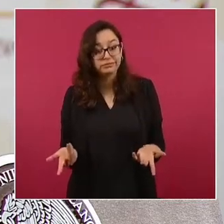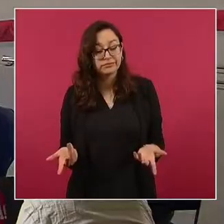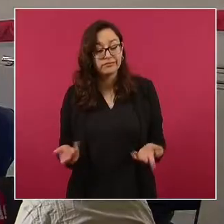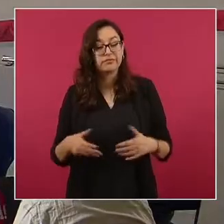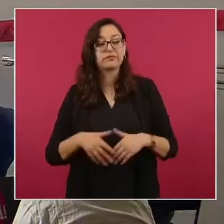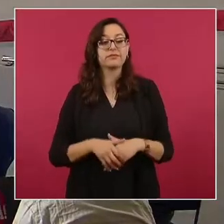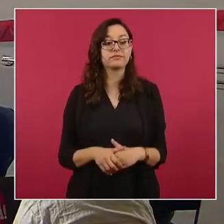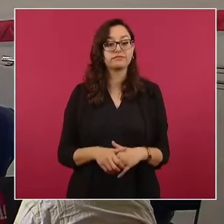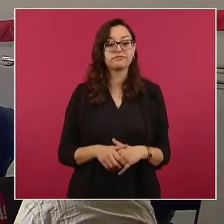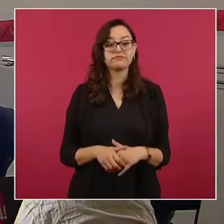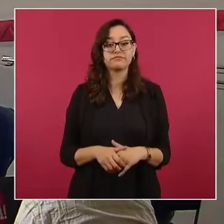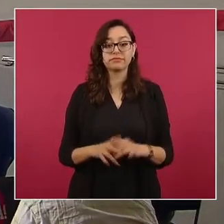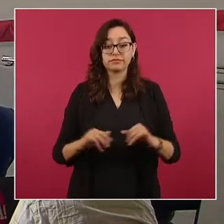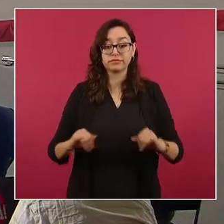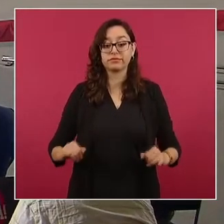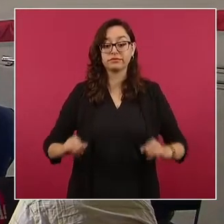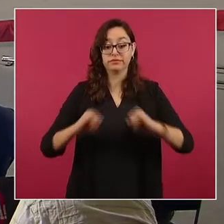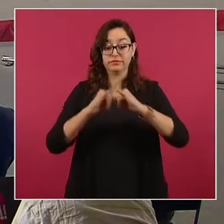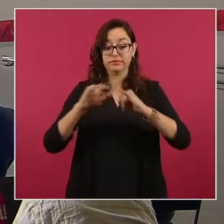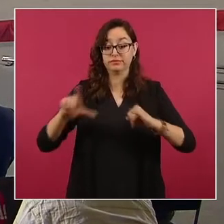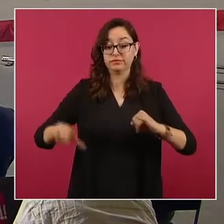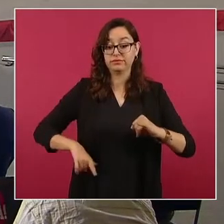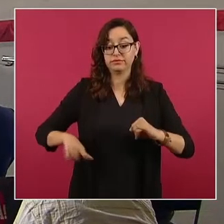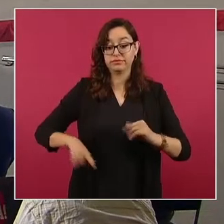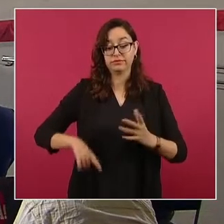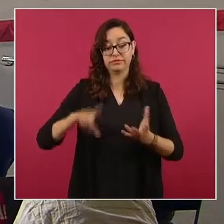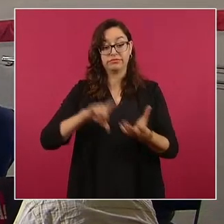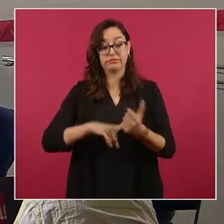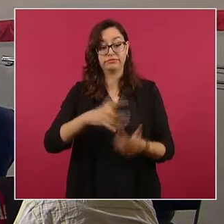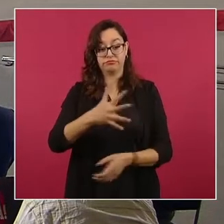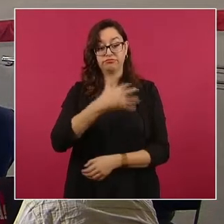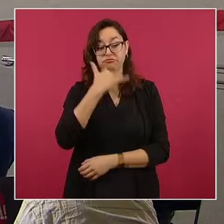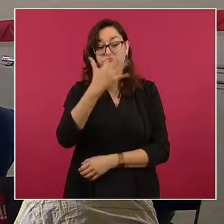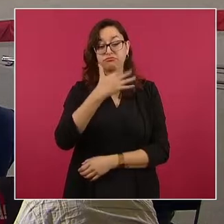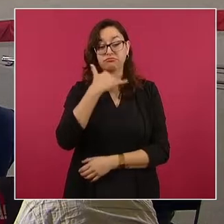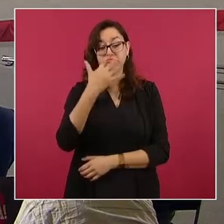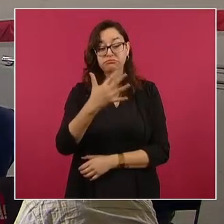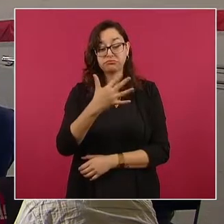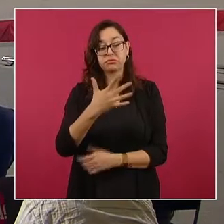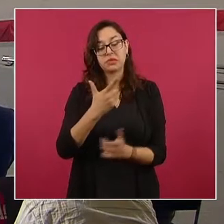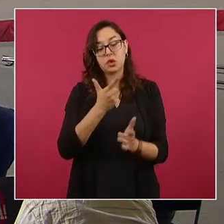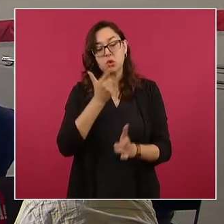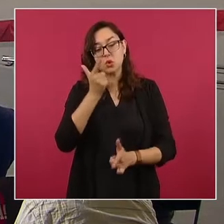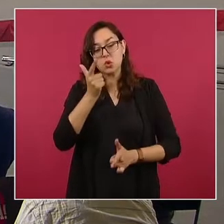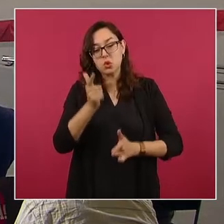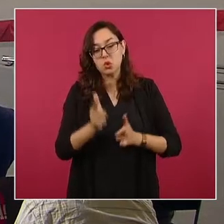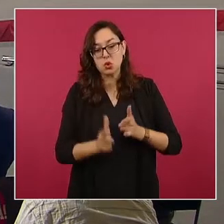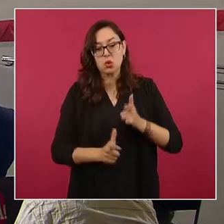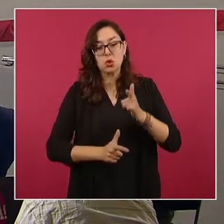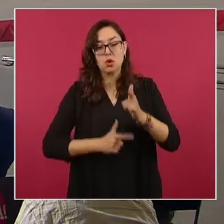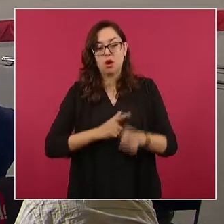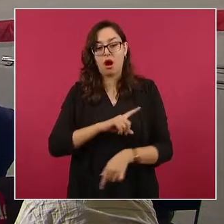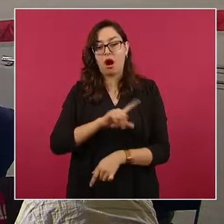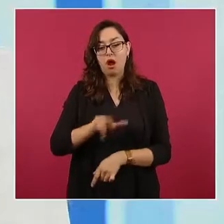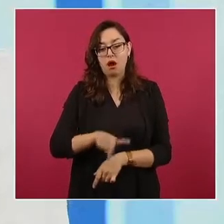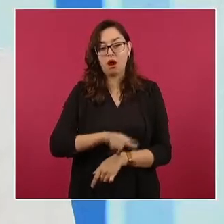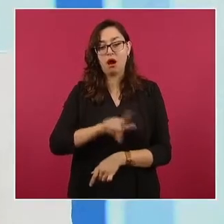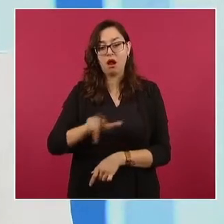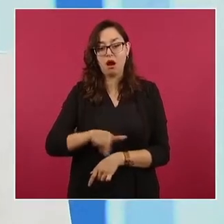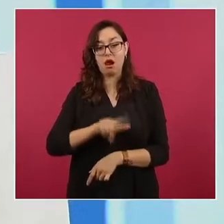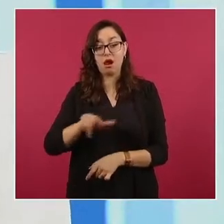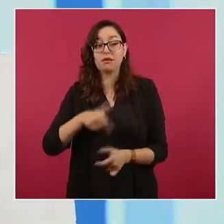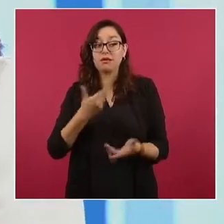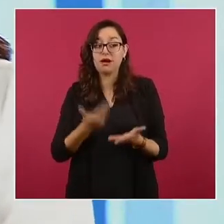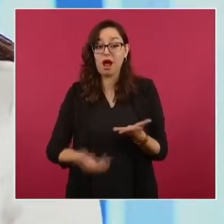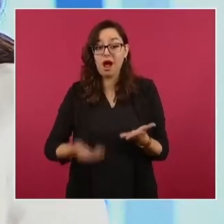corrupción en las instituciones públicas generaba lentitud en los trámites que actualmente y con resultados se